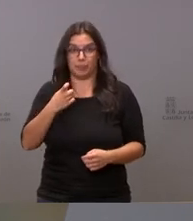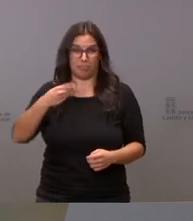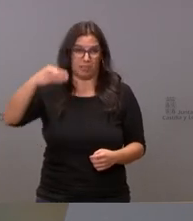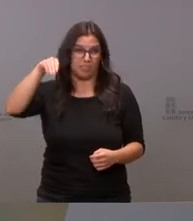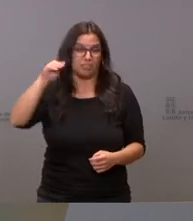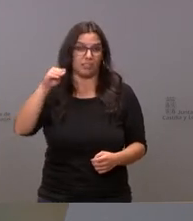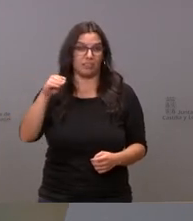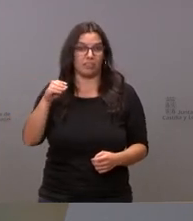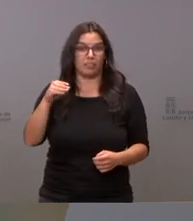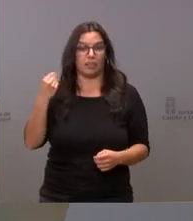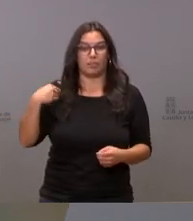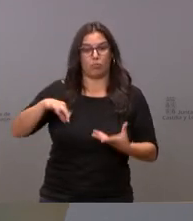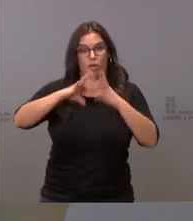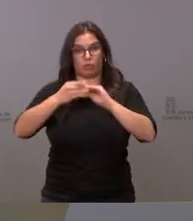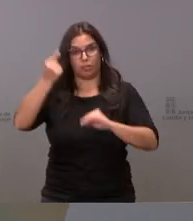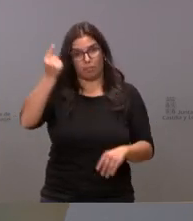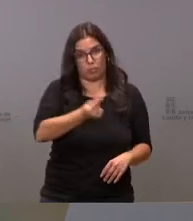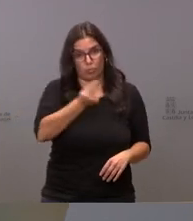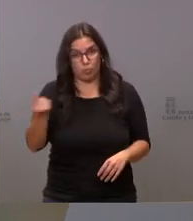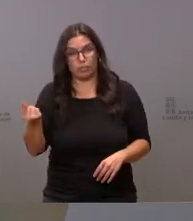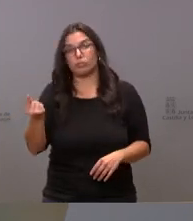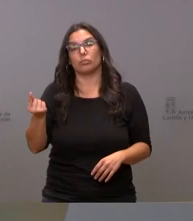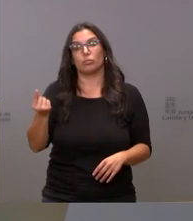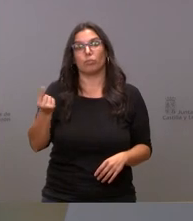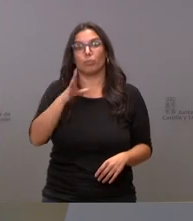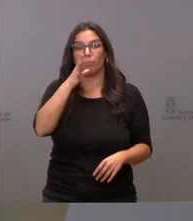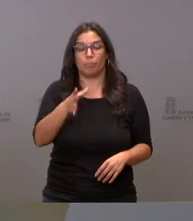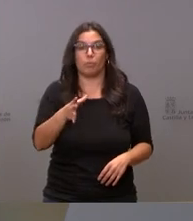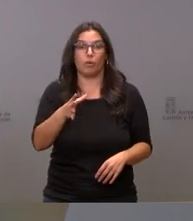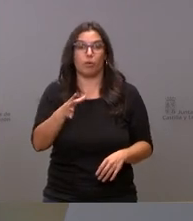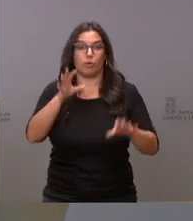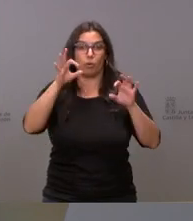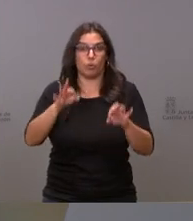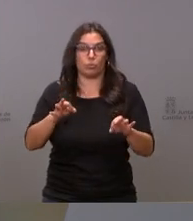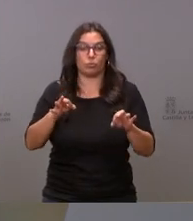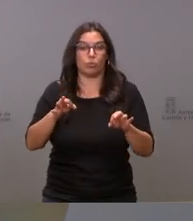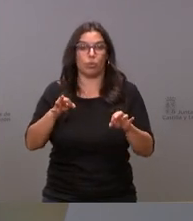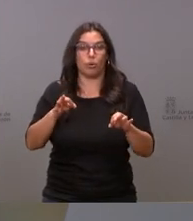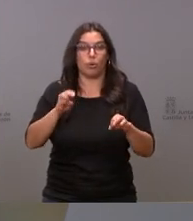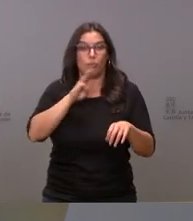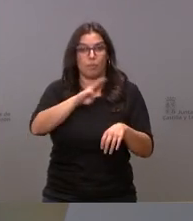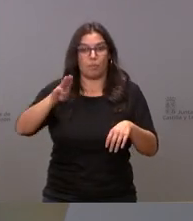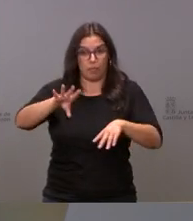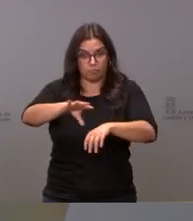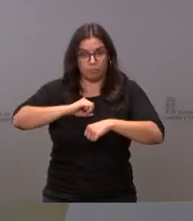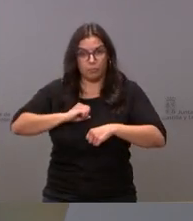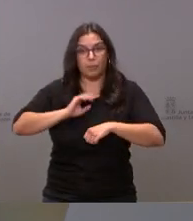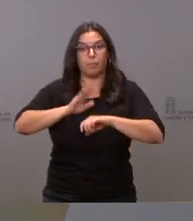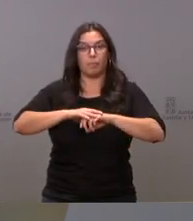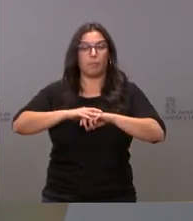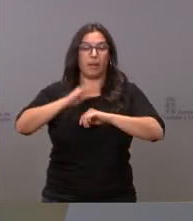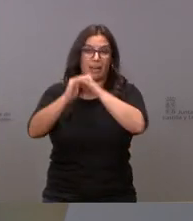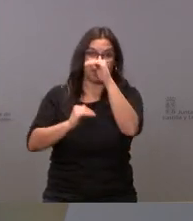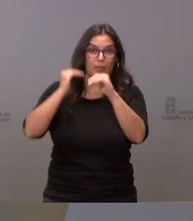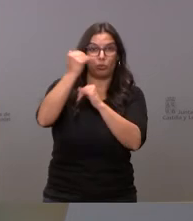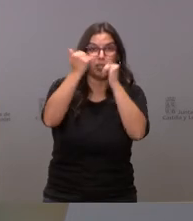el ajuste presupuestario a partir de la llegada del Partido Popular para hacer efectiva el remontar la